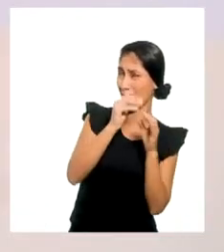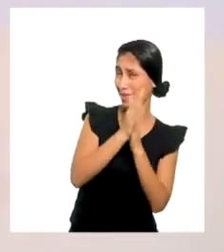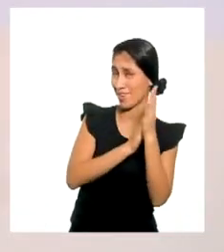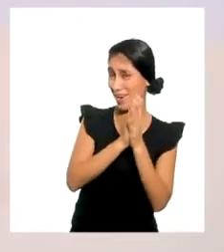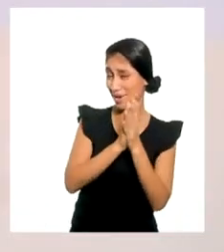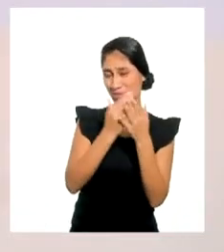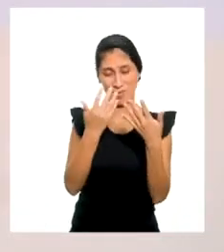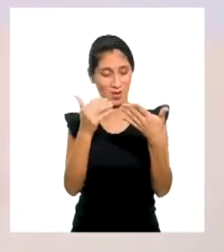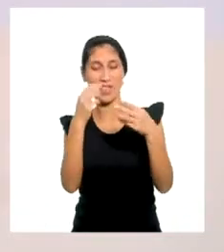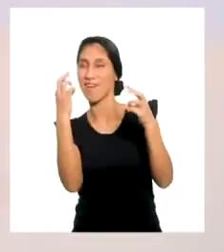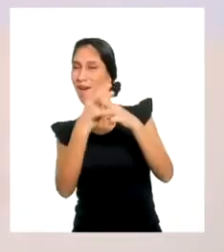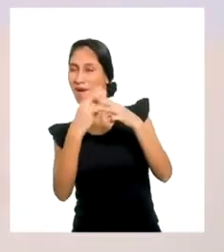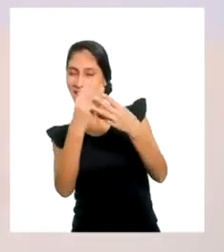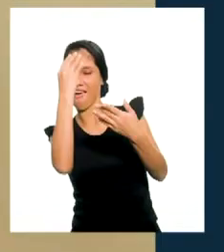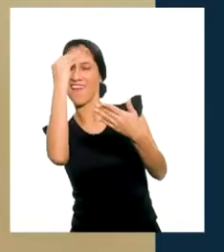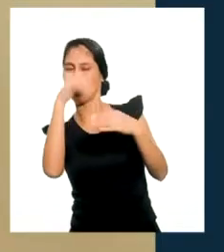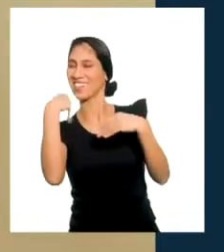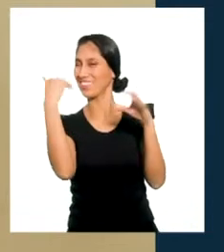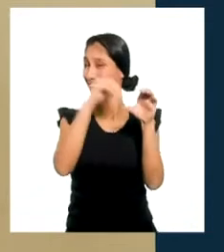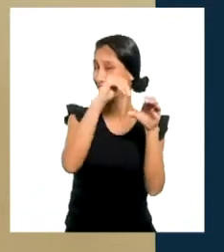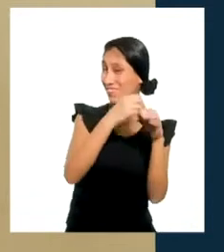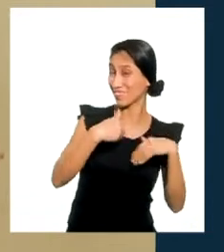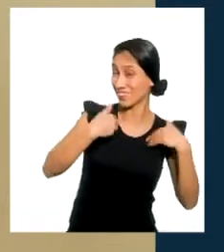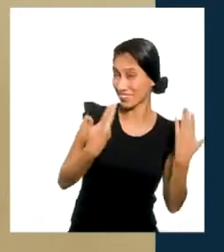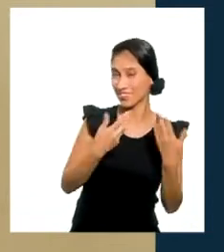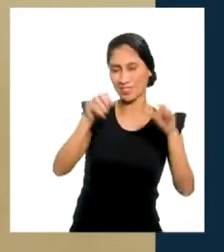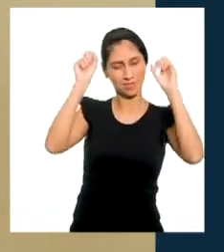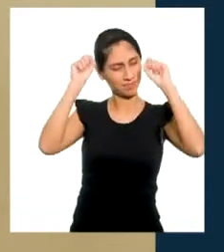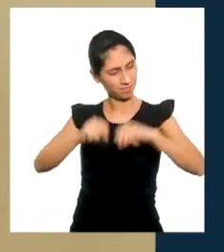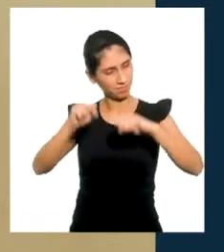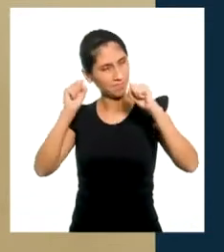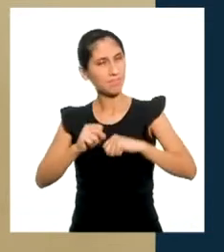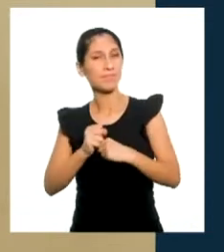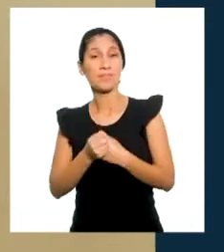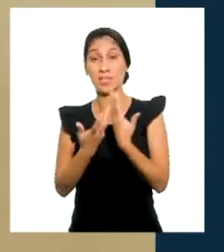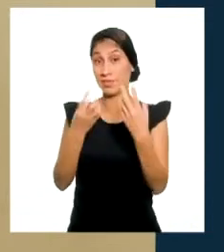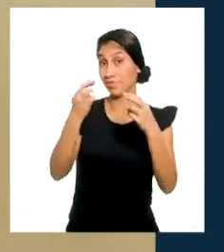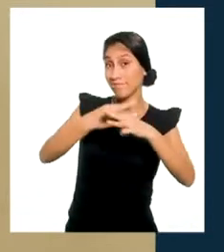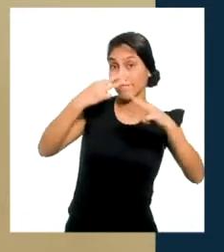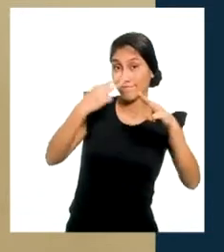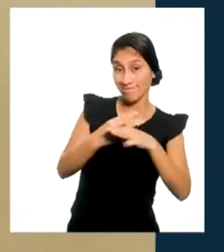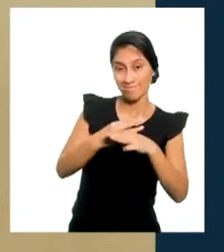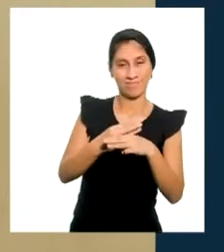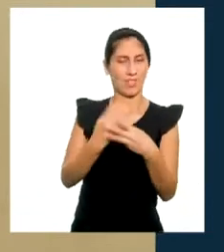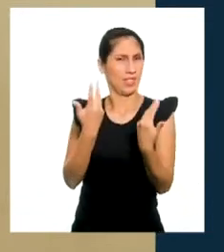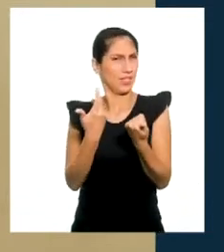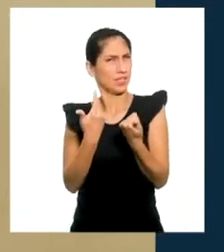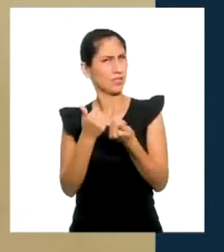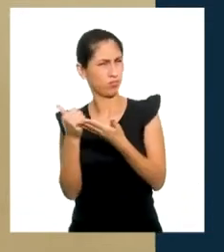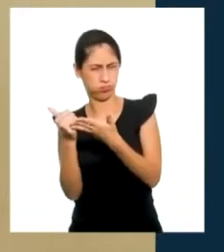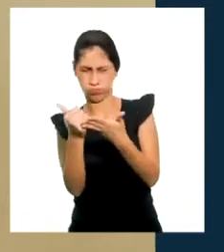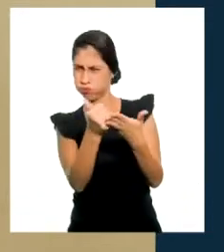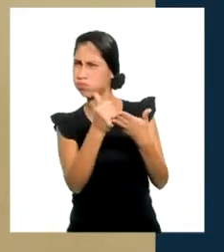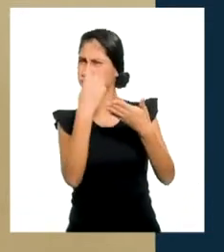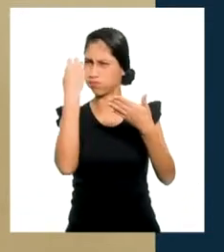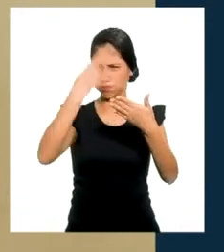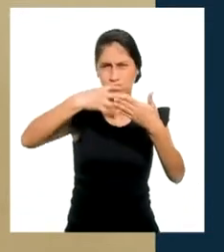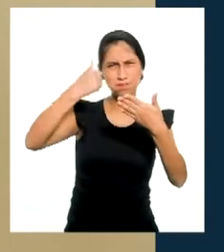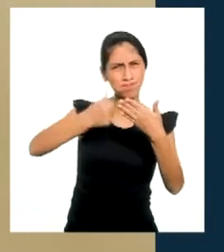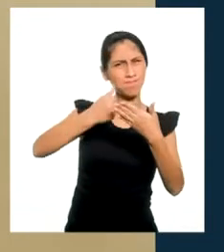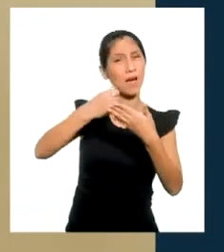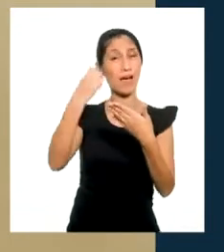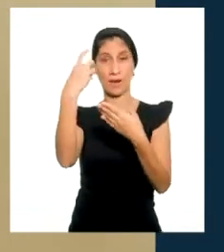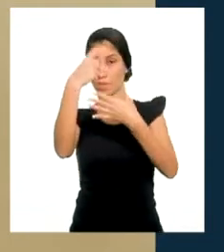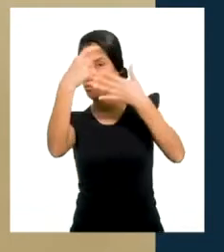a las matemáticas. Por supuesto, Tocino. Las matemáticas son una gran herramienta para